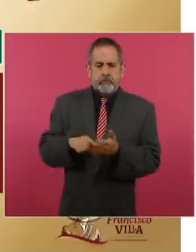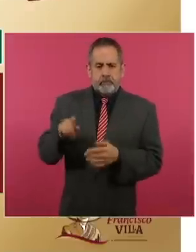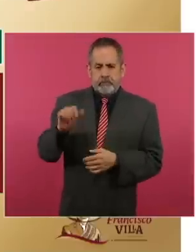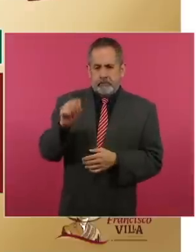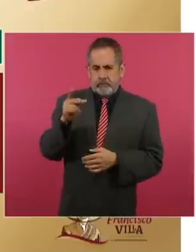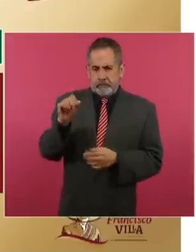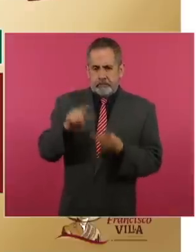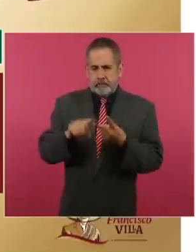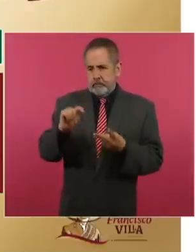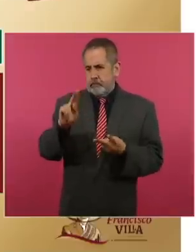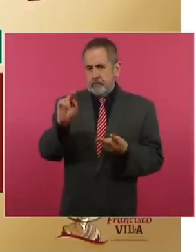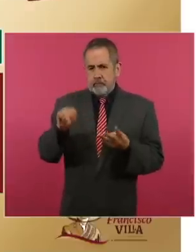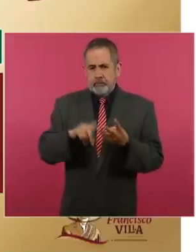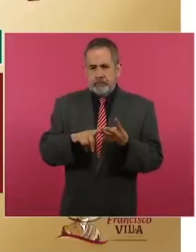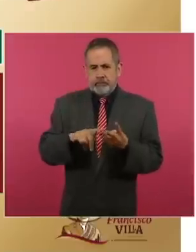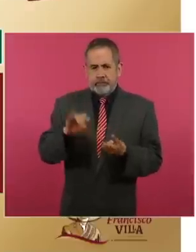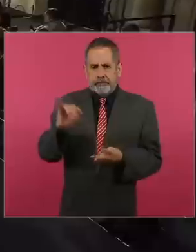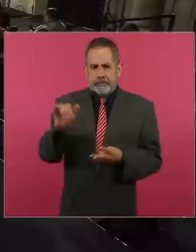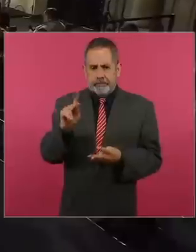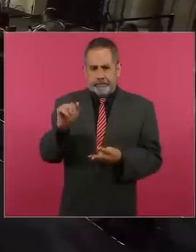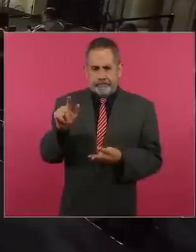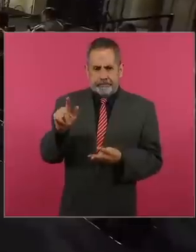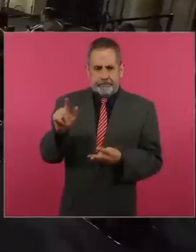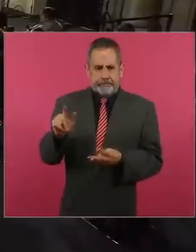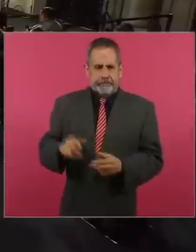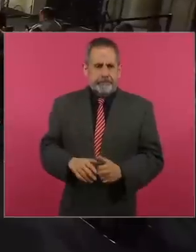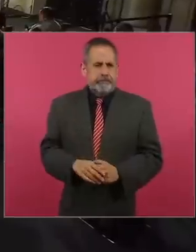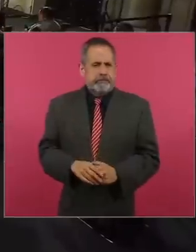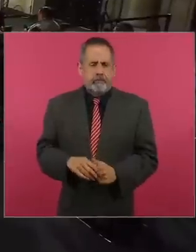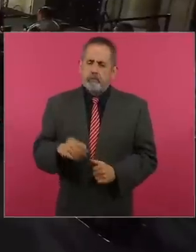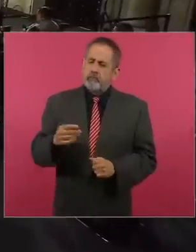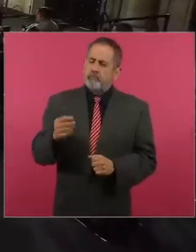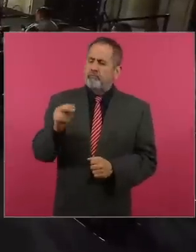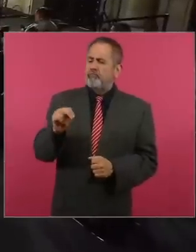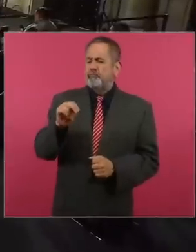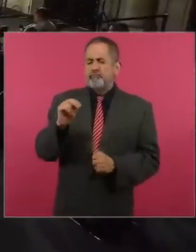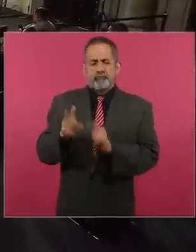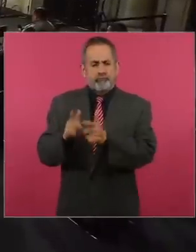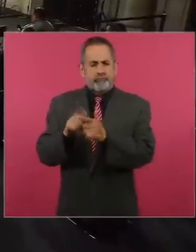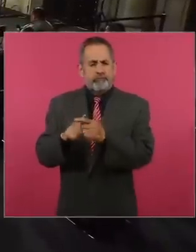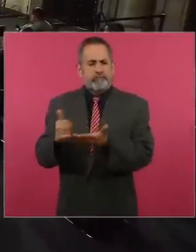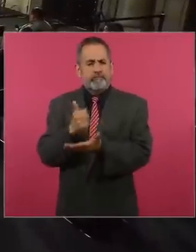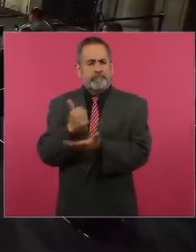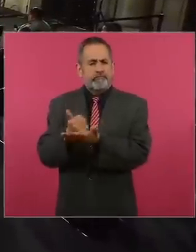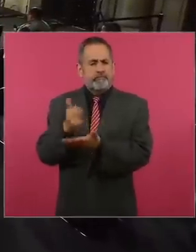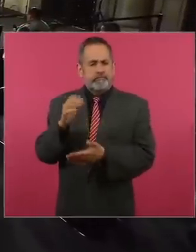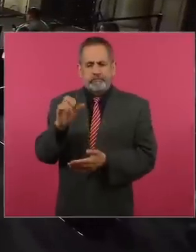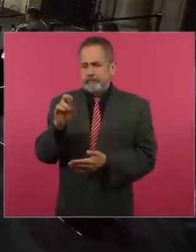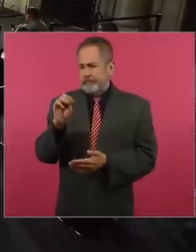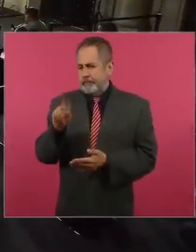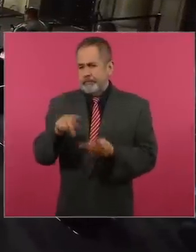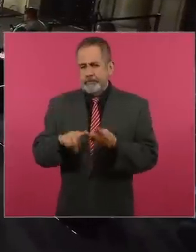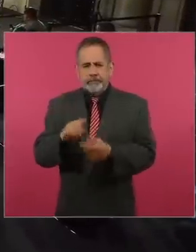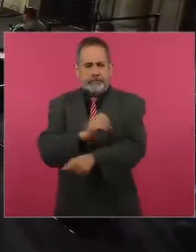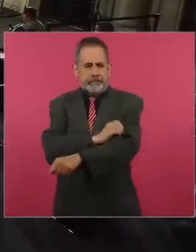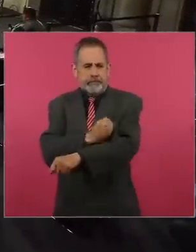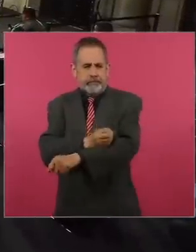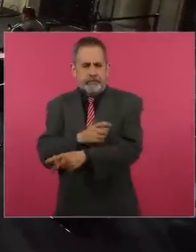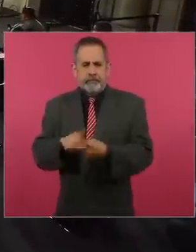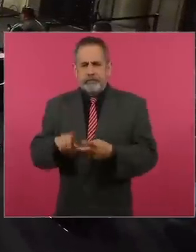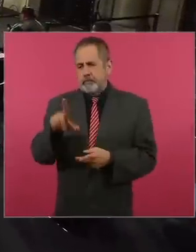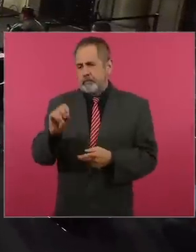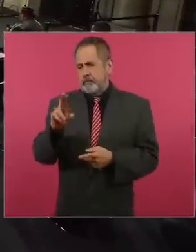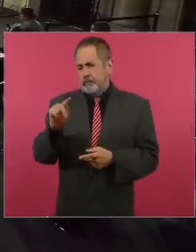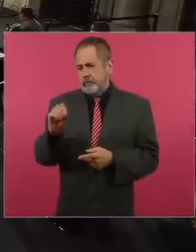Tulum, Ciudad Ixtepec, Ciudad Victoria, Nuevo Laredo, Ciudad del Carmen, Ciudad Obregón, Loreto,